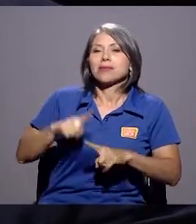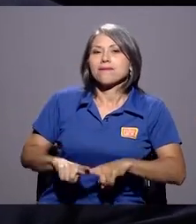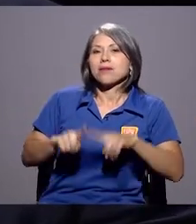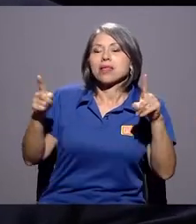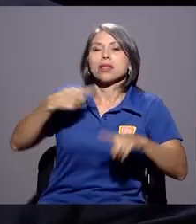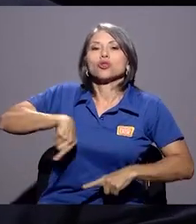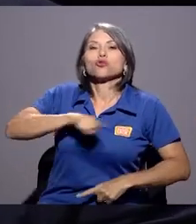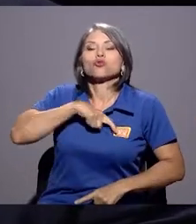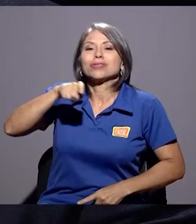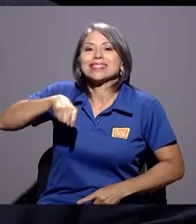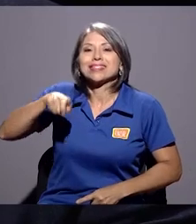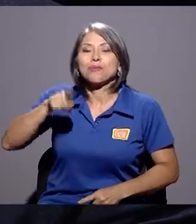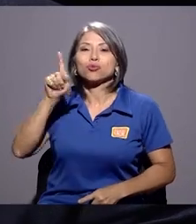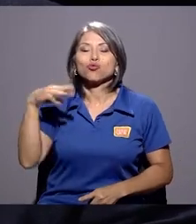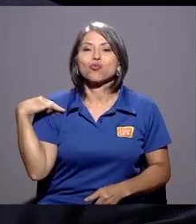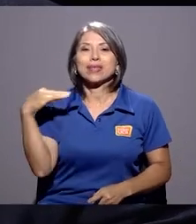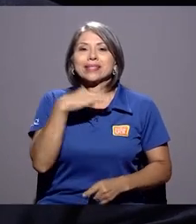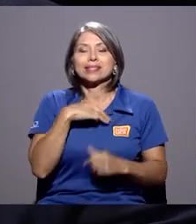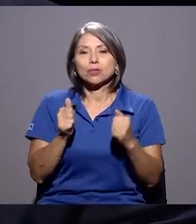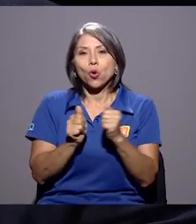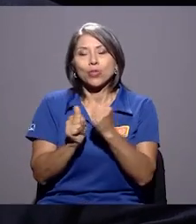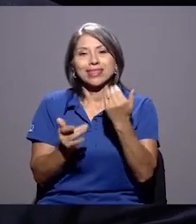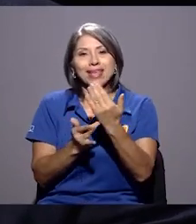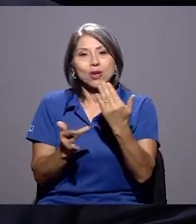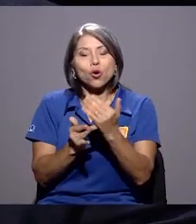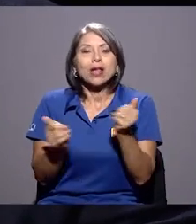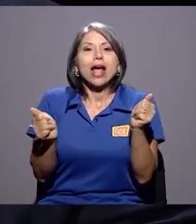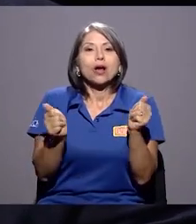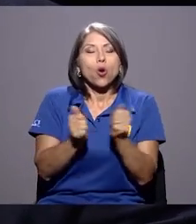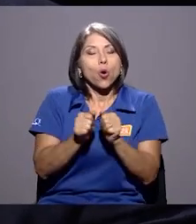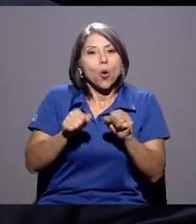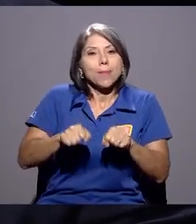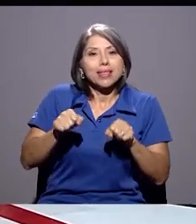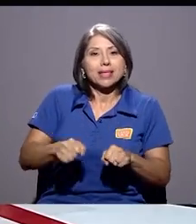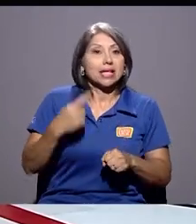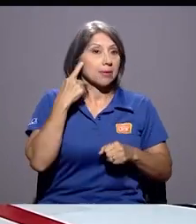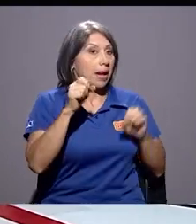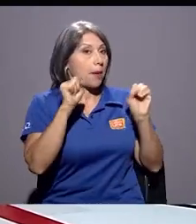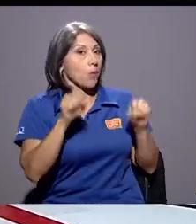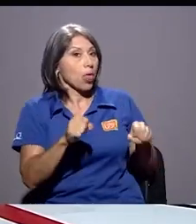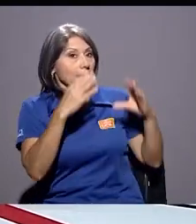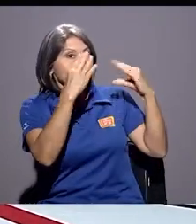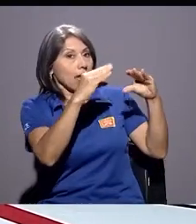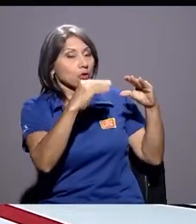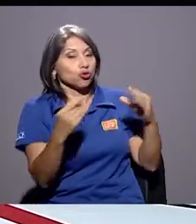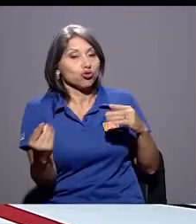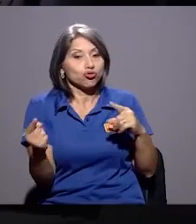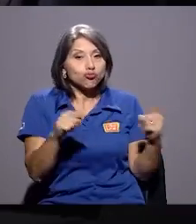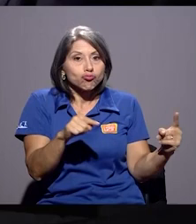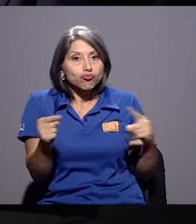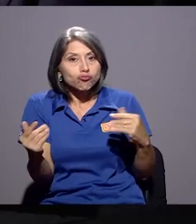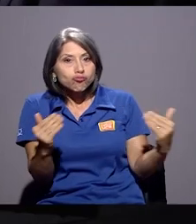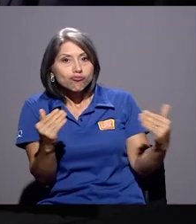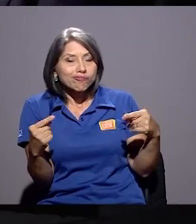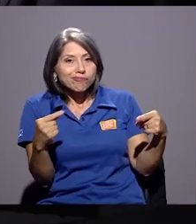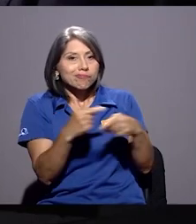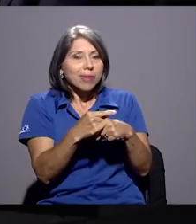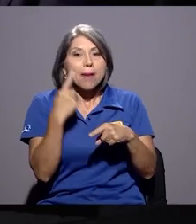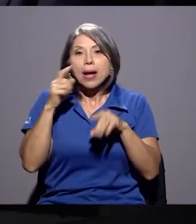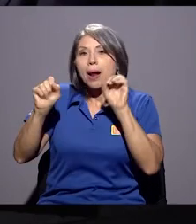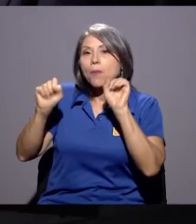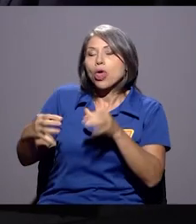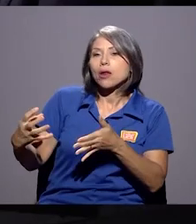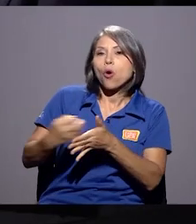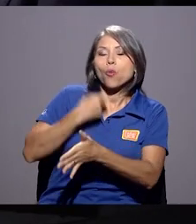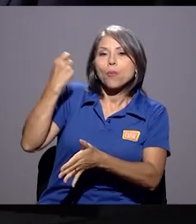un ministerio con tecnología, con competencias. Para poder cruzar datos. Para poder hacer efectivo el cobro de